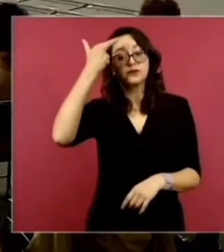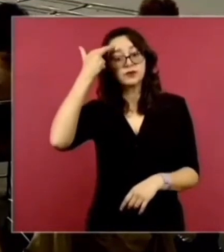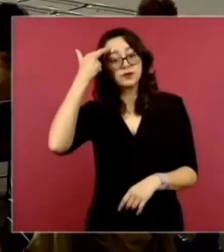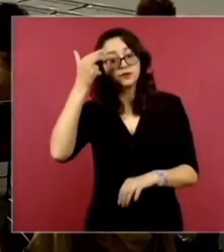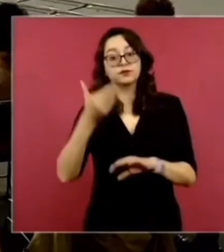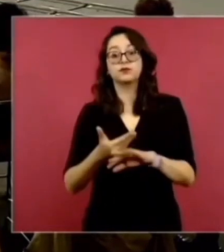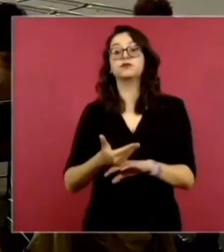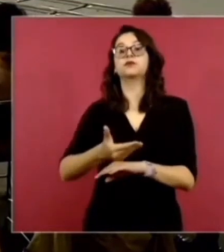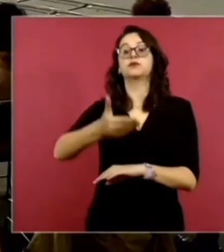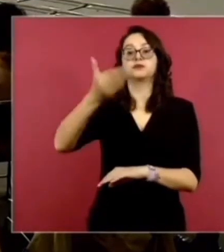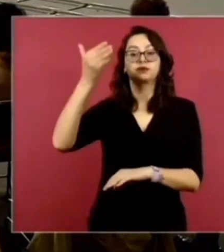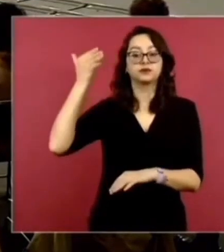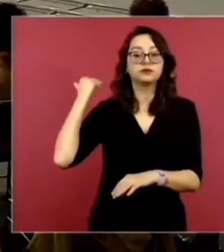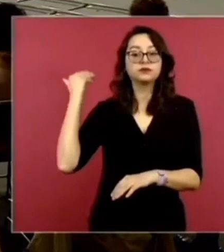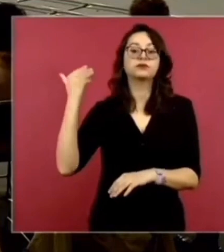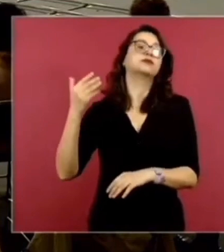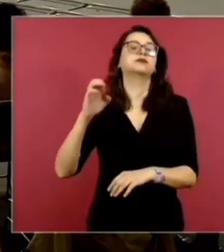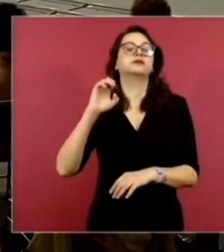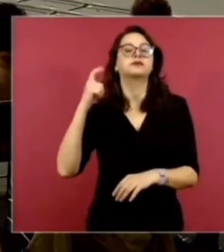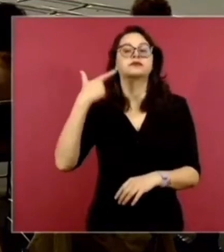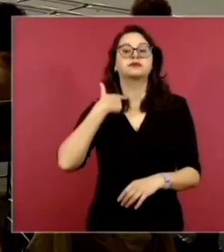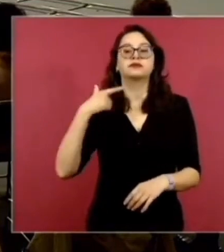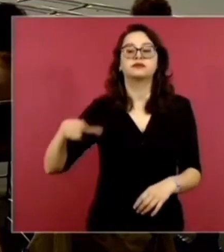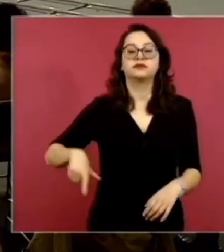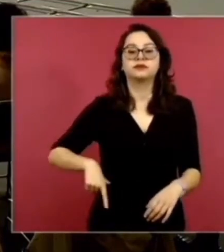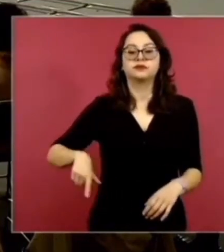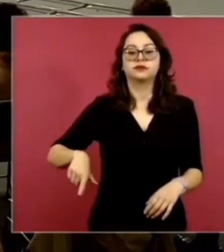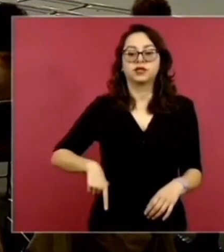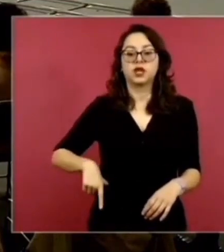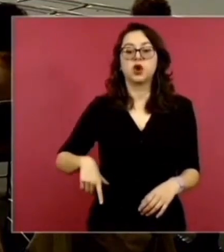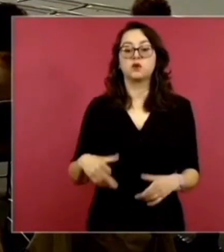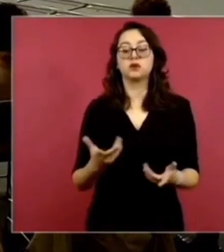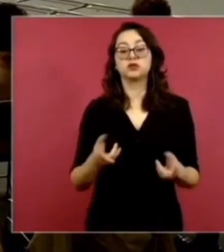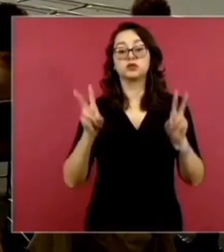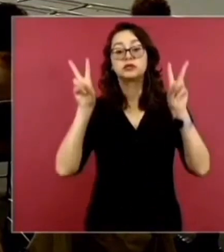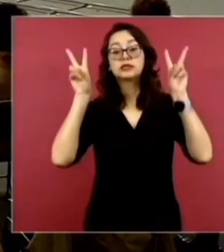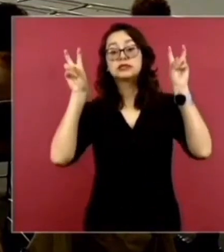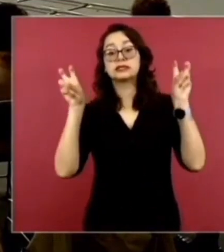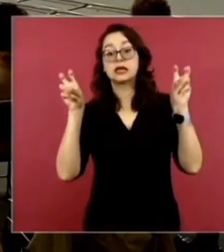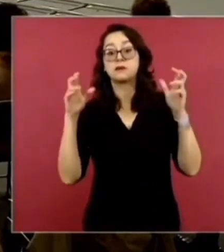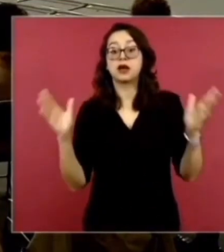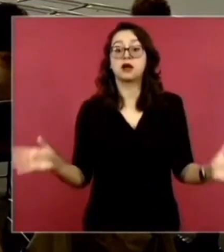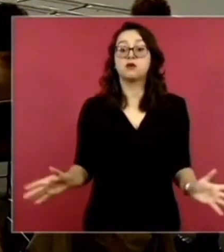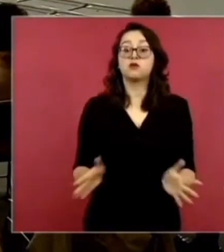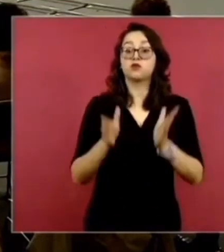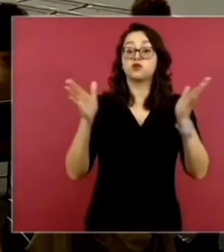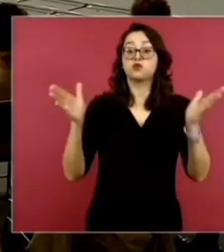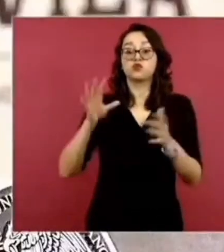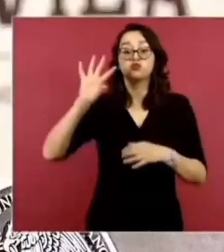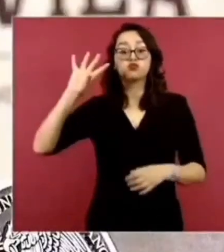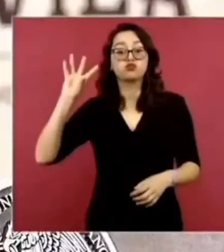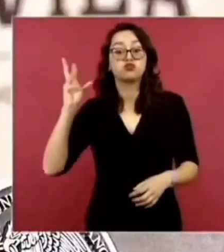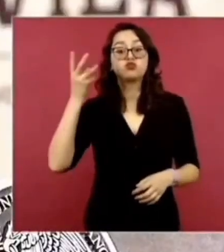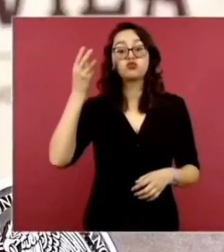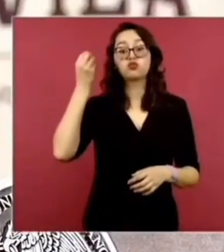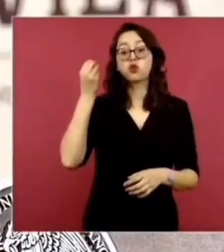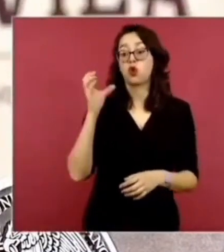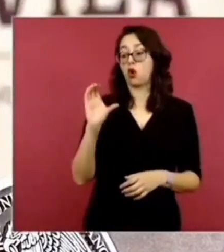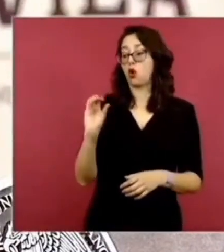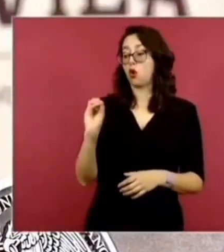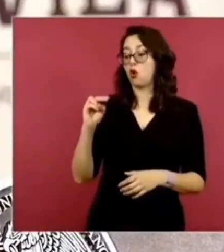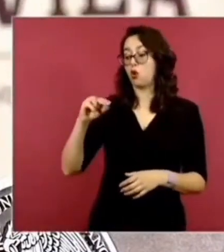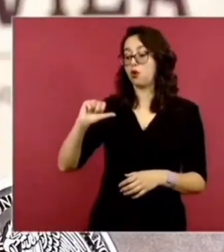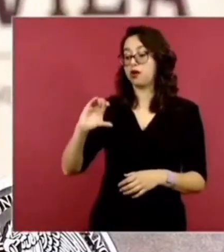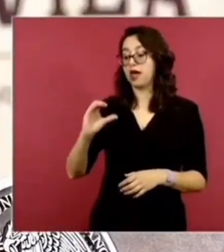con el pretexto de impulsar la innovación, para sí mismos obviamente, se usaba el Conacyt para transferir recursos públicos por